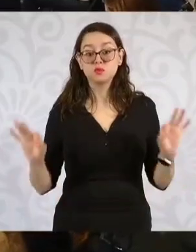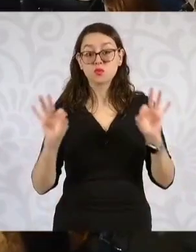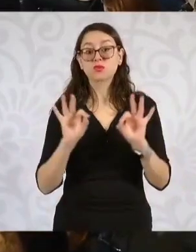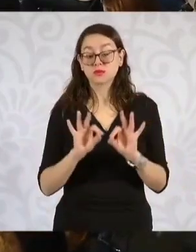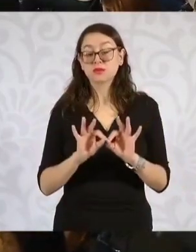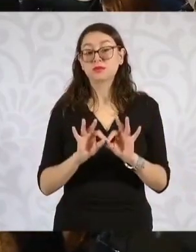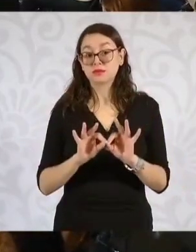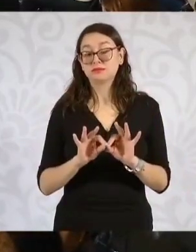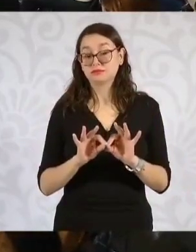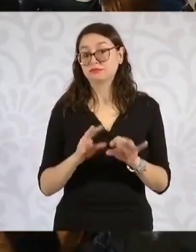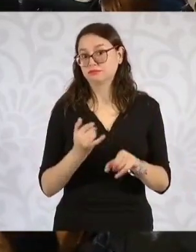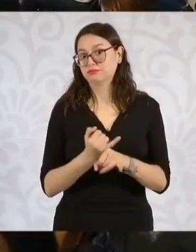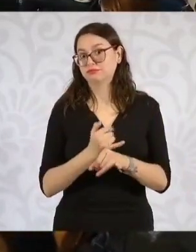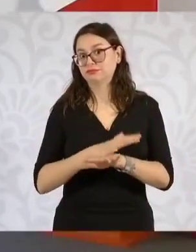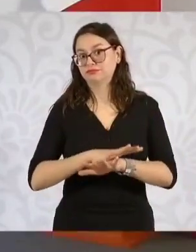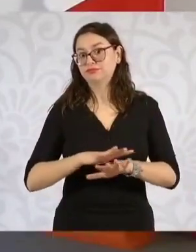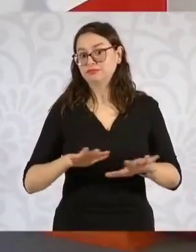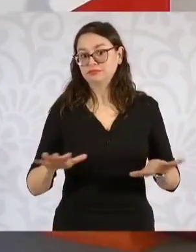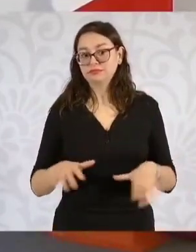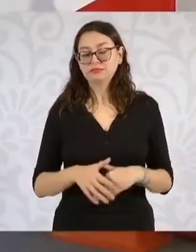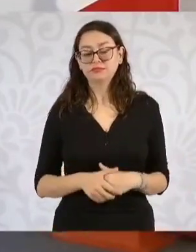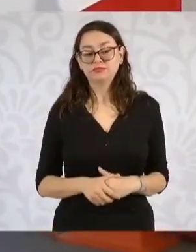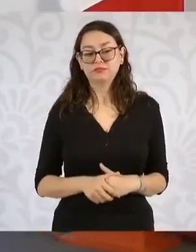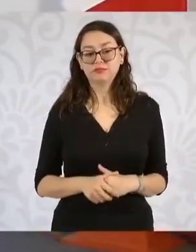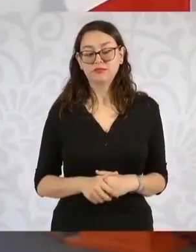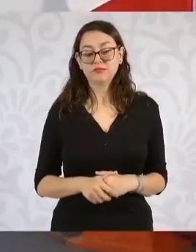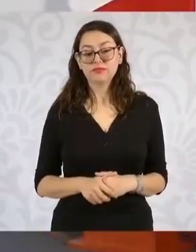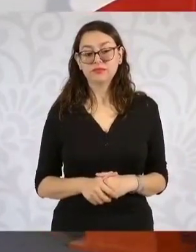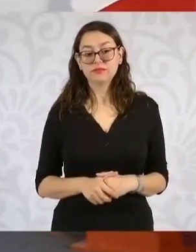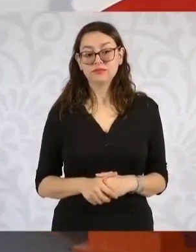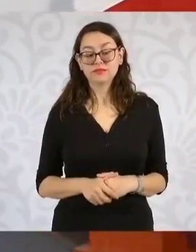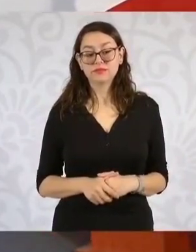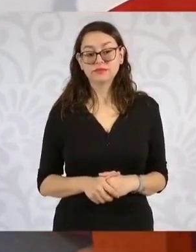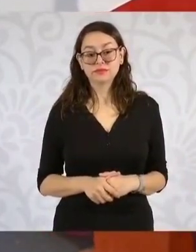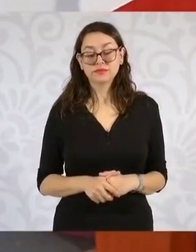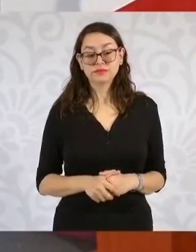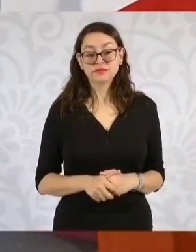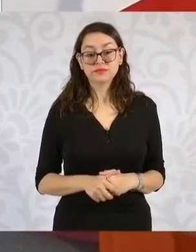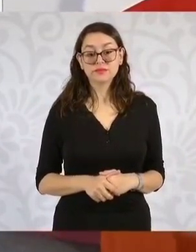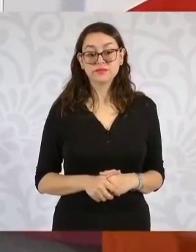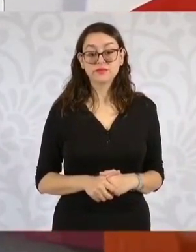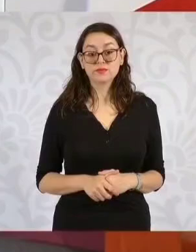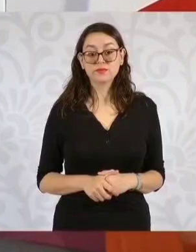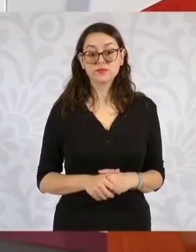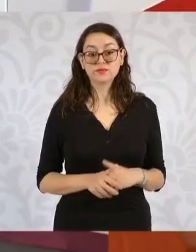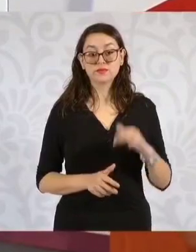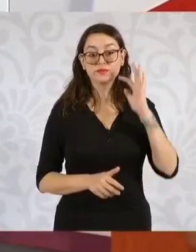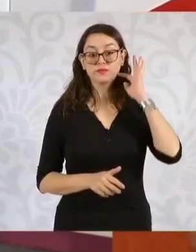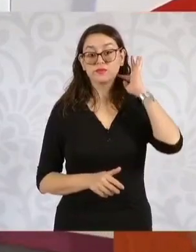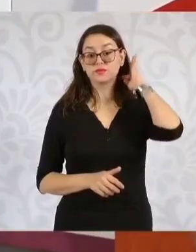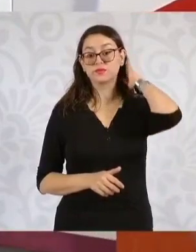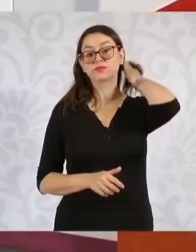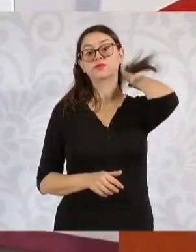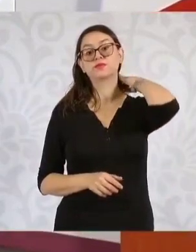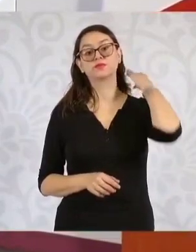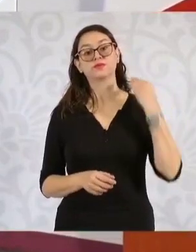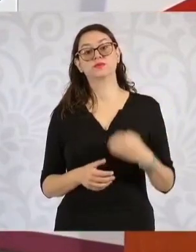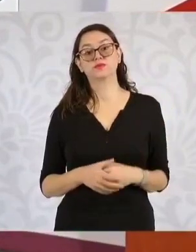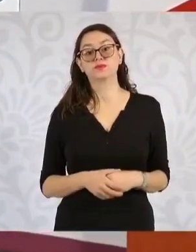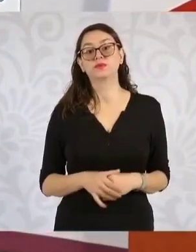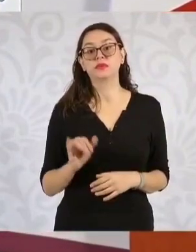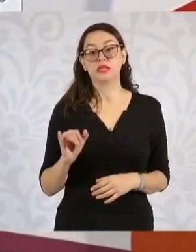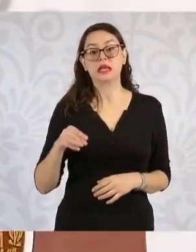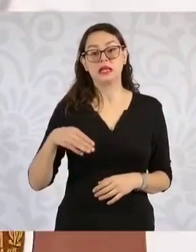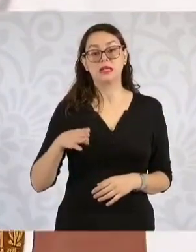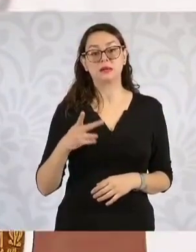el INPI, el Instituto Mexicano de Propiedad Intelectual.